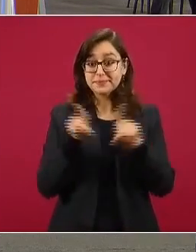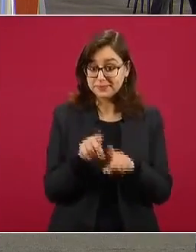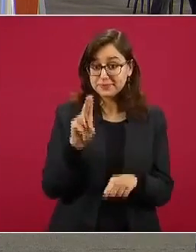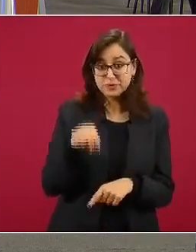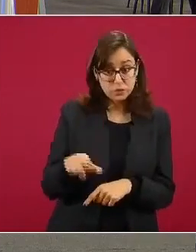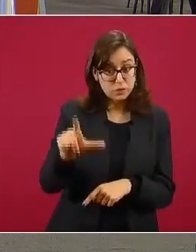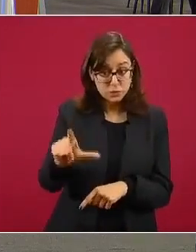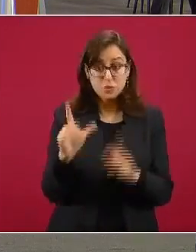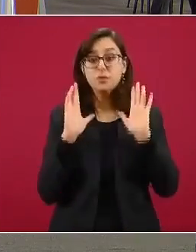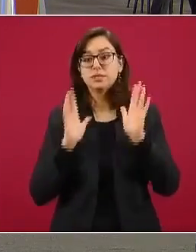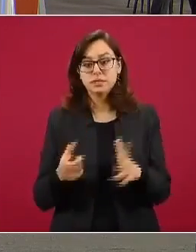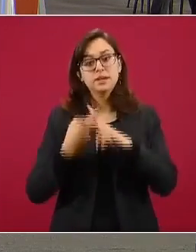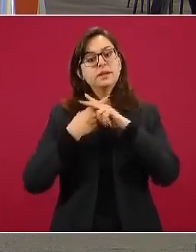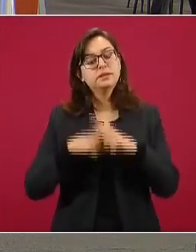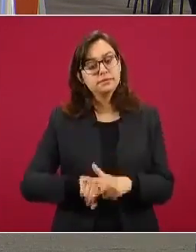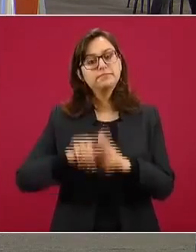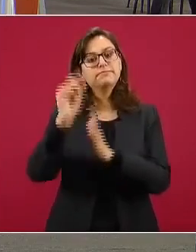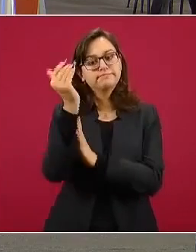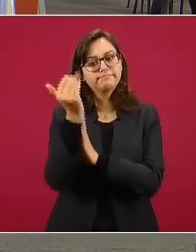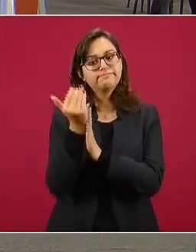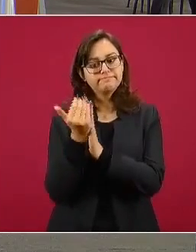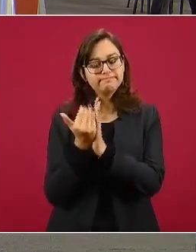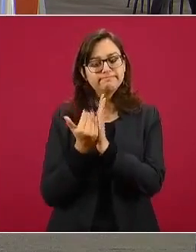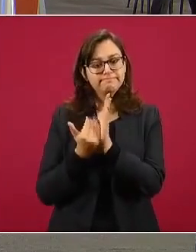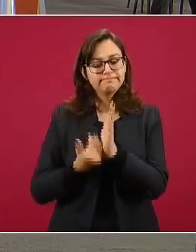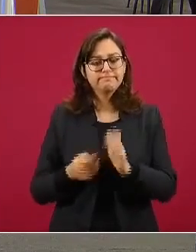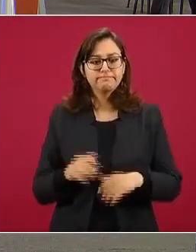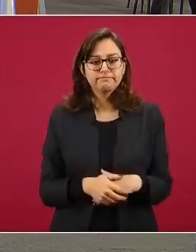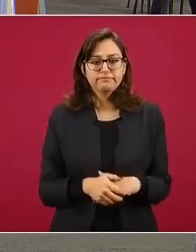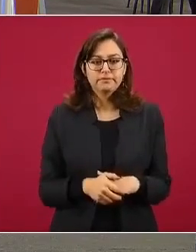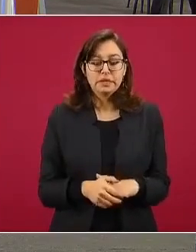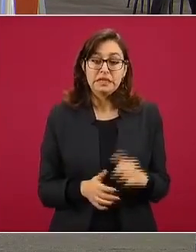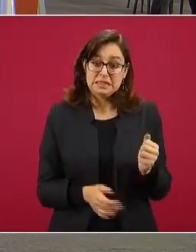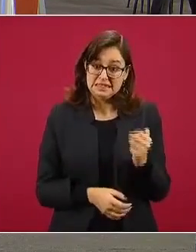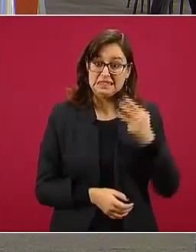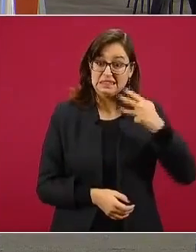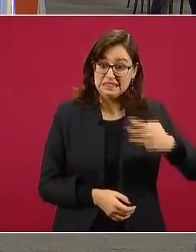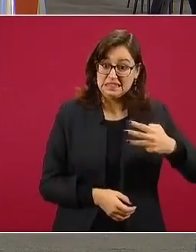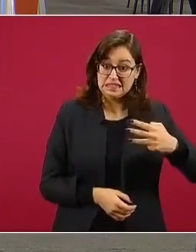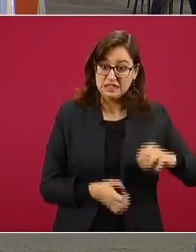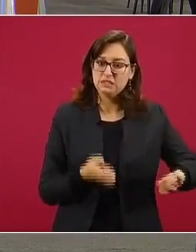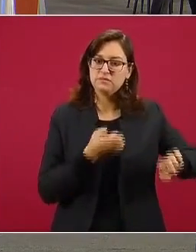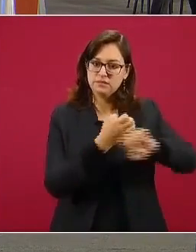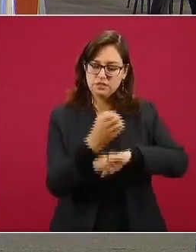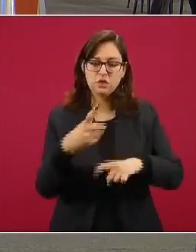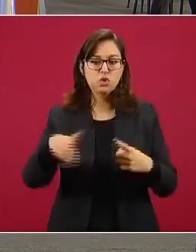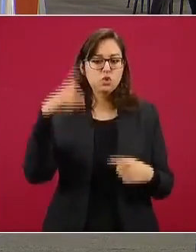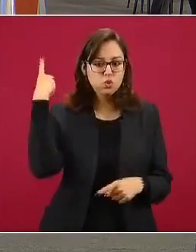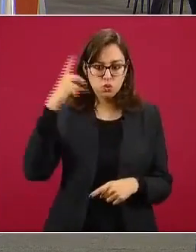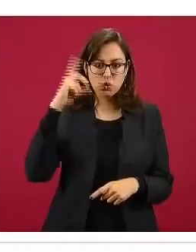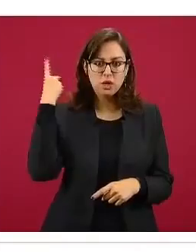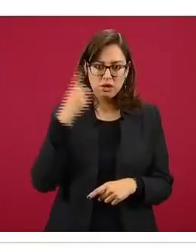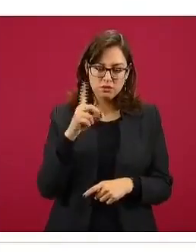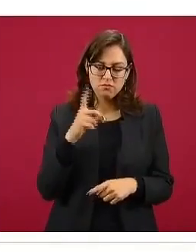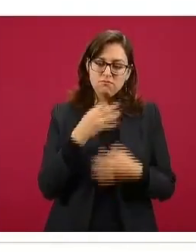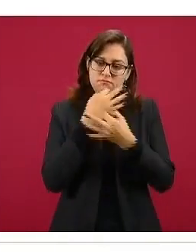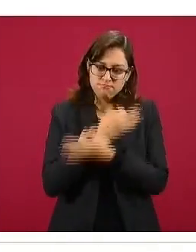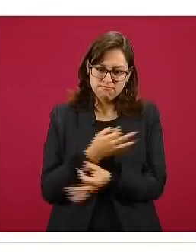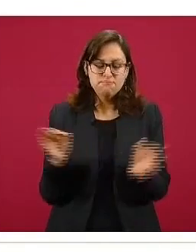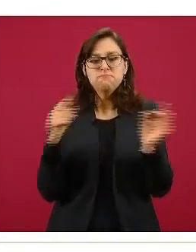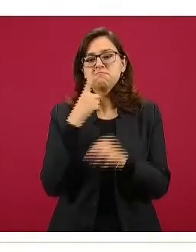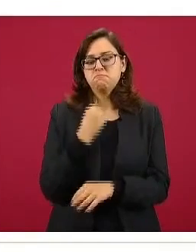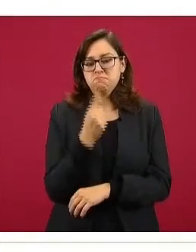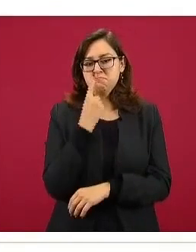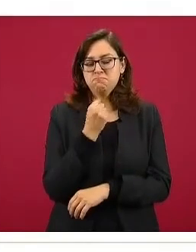un poco, como lo veremos en la curva epidémica, y quedan estas tres entidades federativas, Durango ya ha anunciado el semáforo